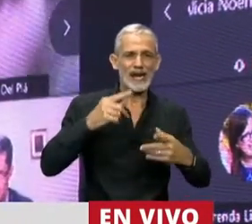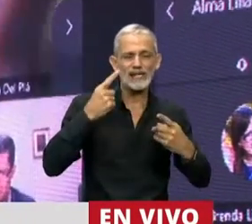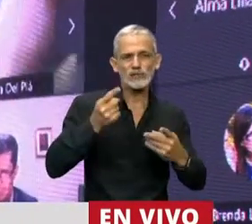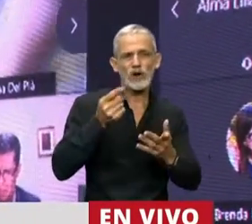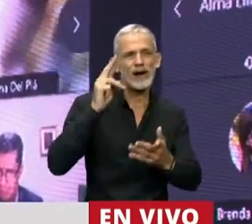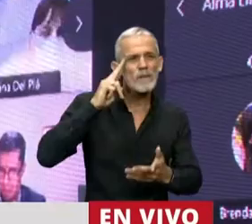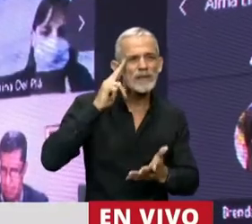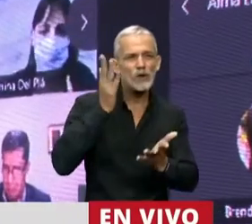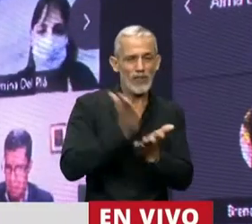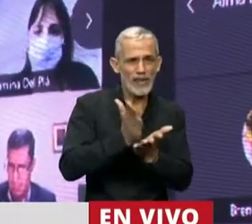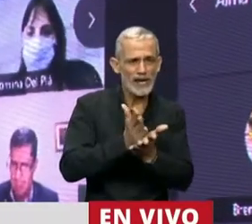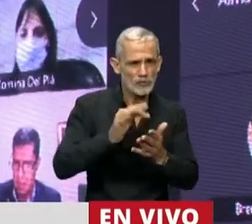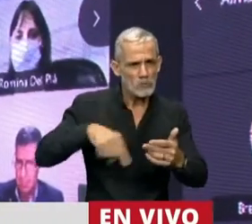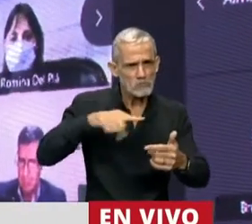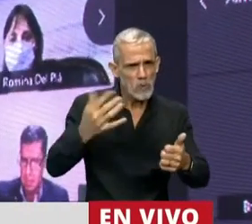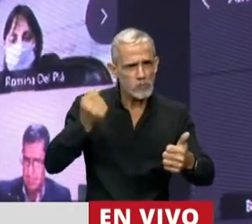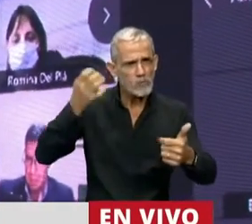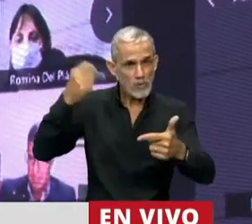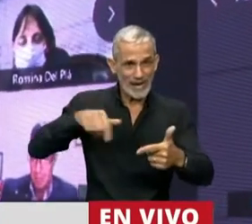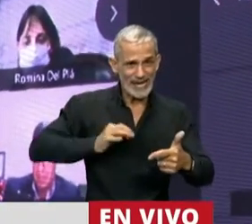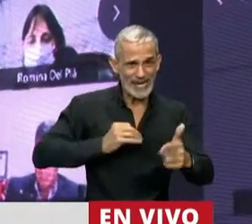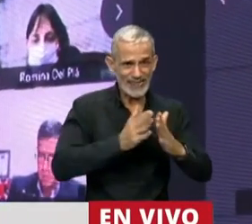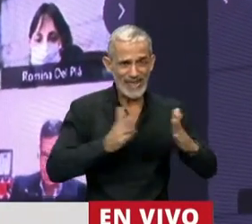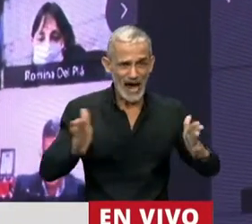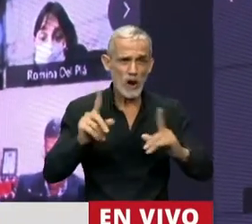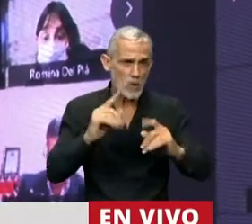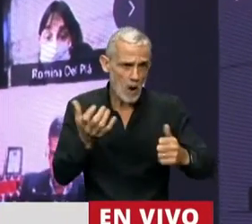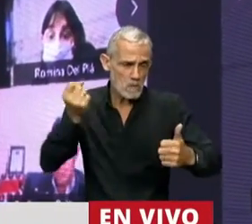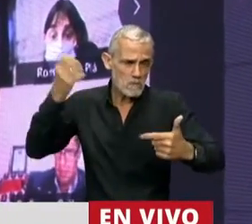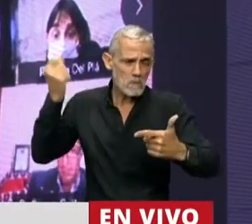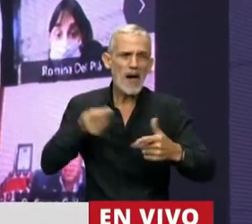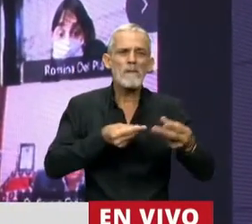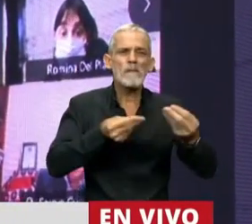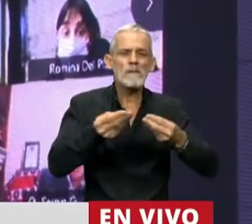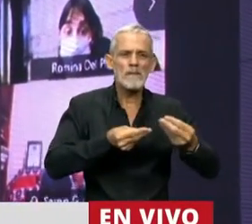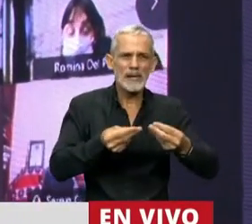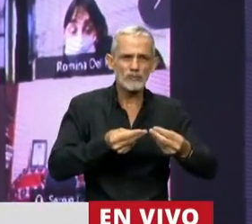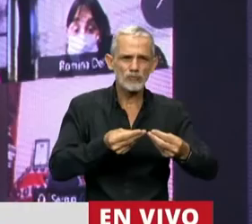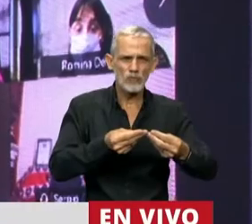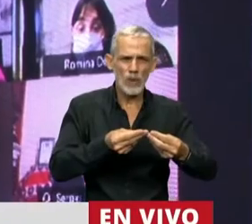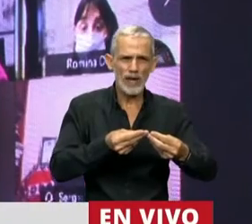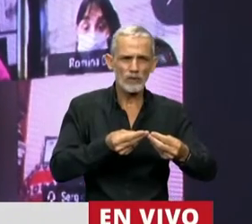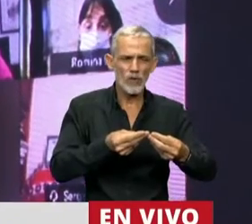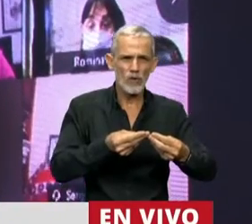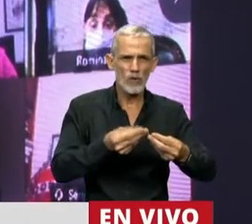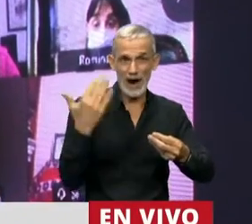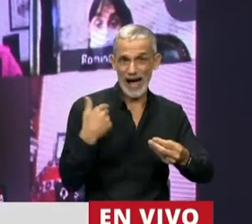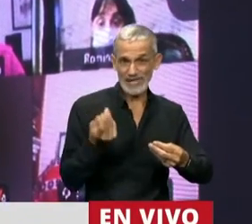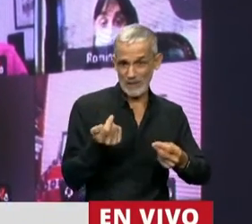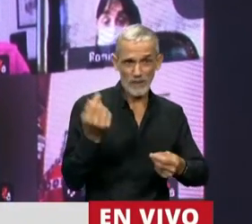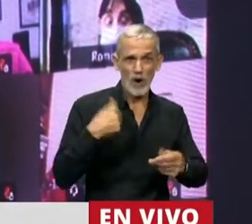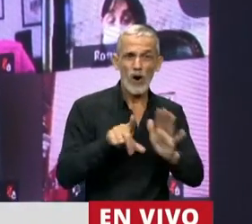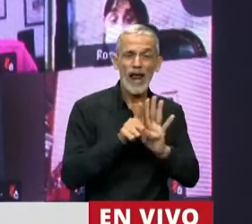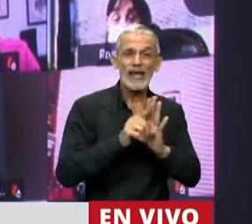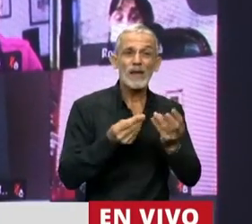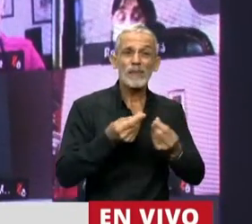derechos venimos logrando este año, el presupuesto que hace muy poco tratamos